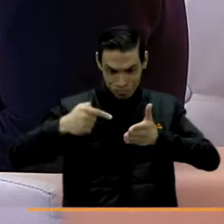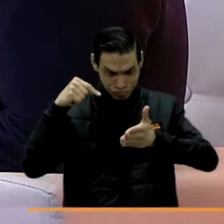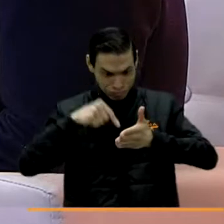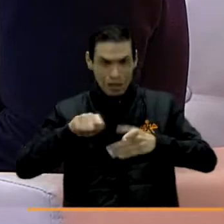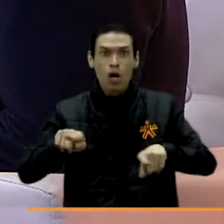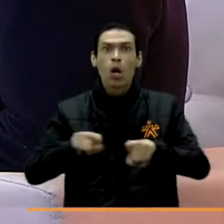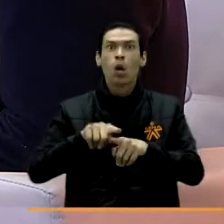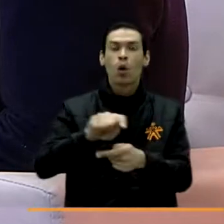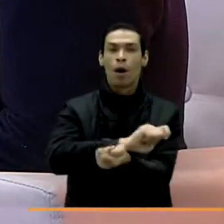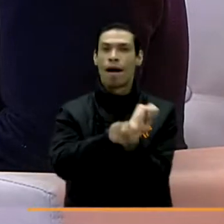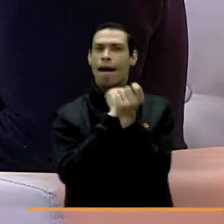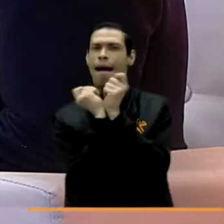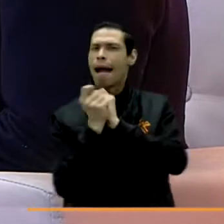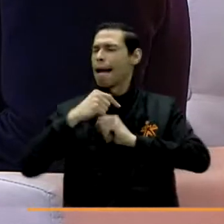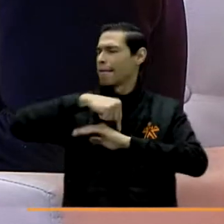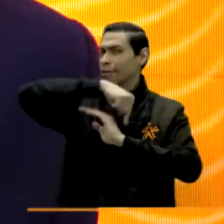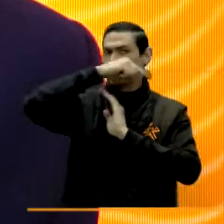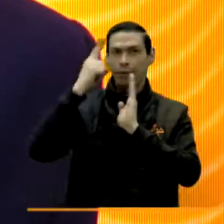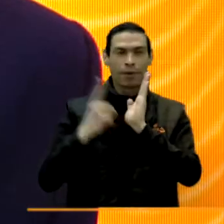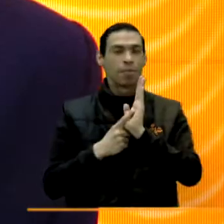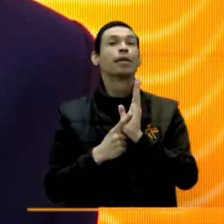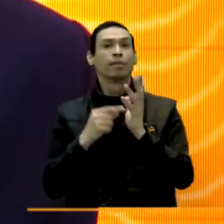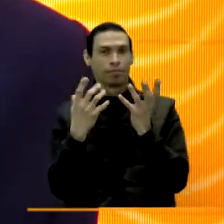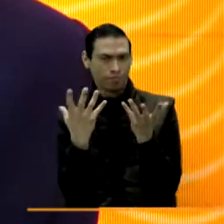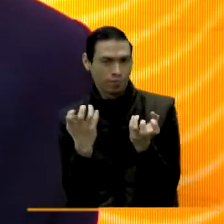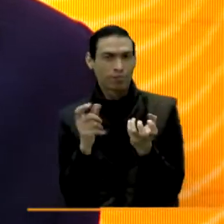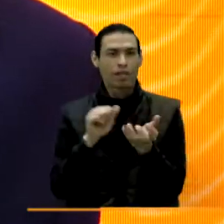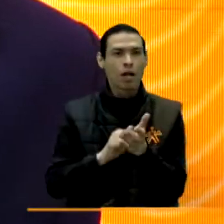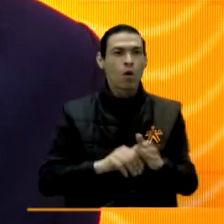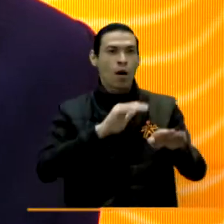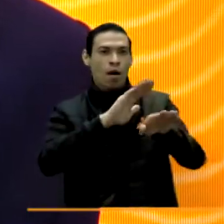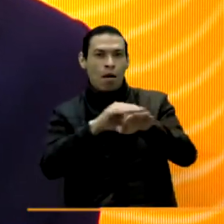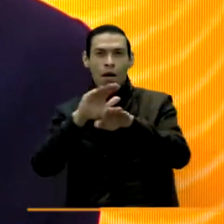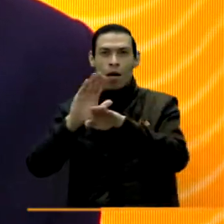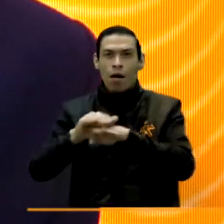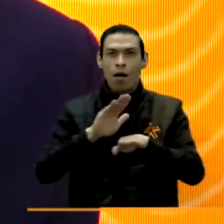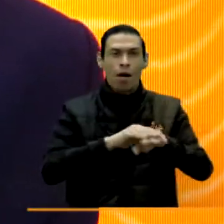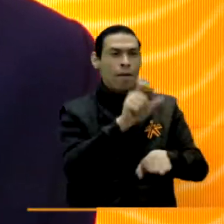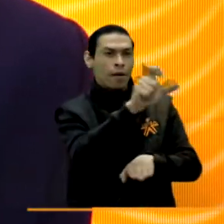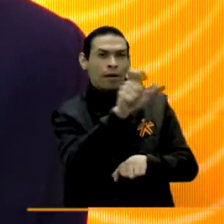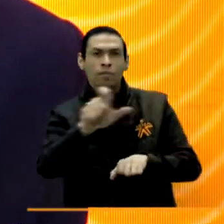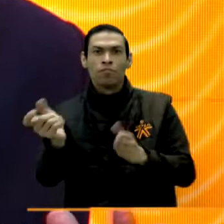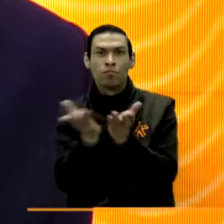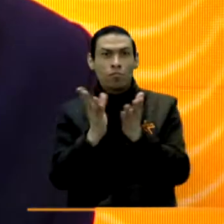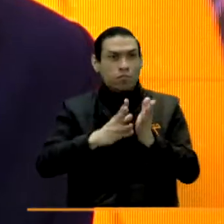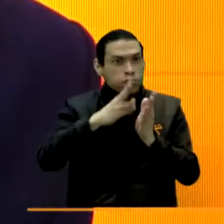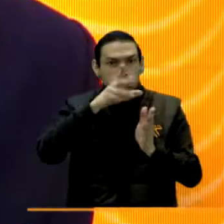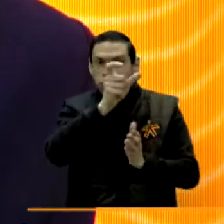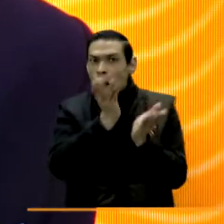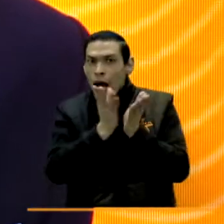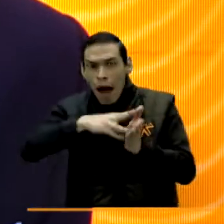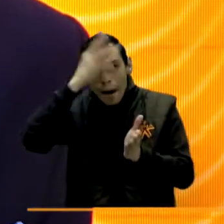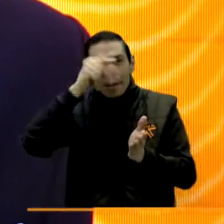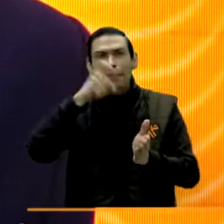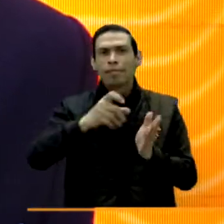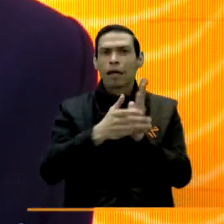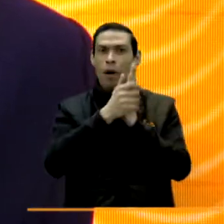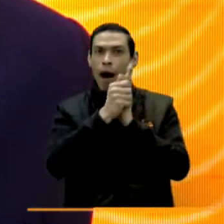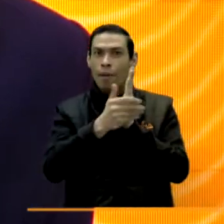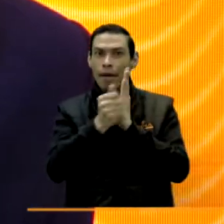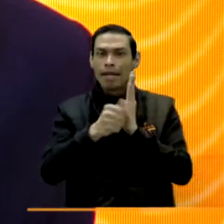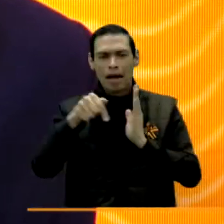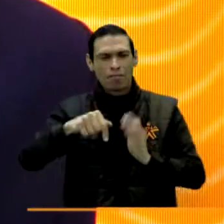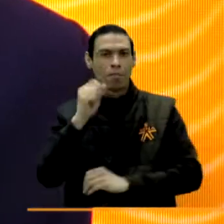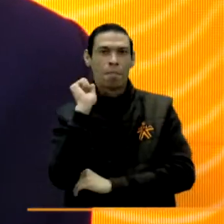toda la parte tecnológica y queremos también comenzar a promocionar este tipo de capacidades porque no solamente las necesita el banco, sino que